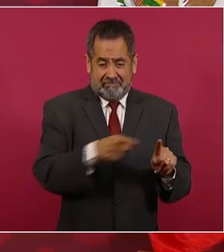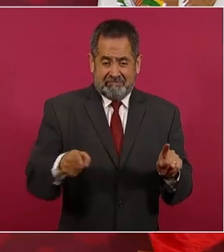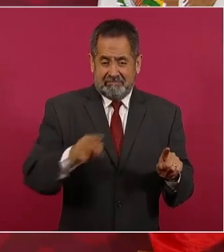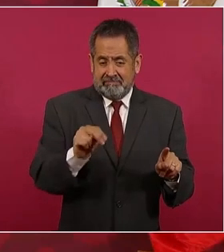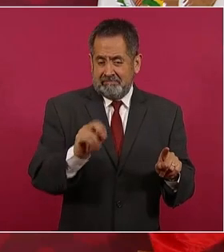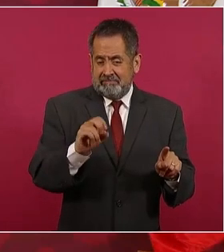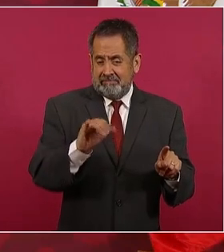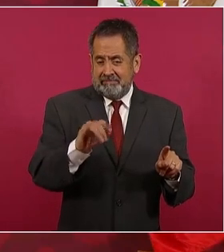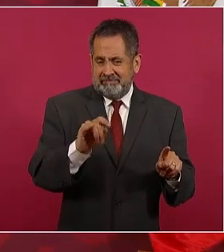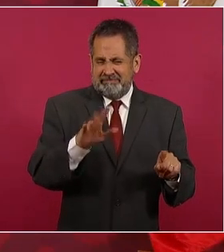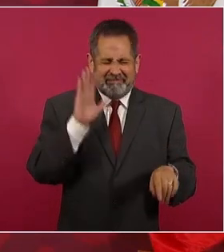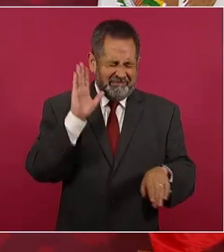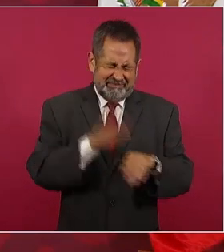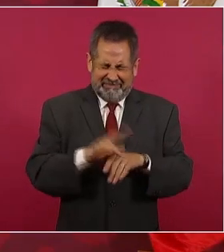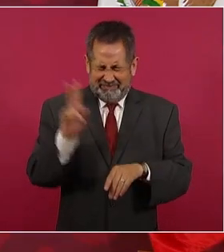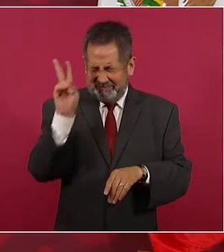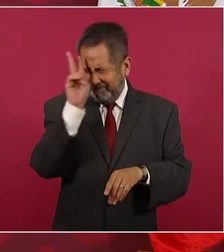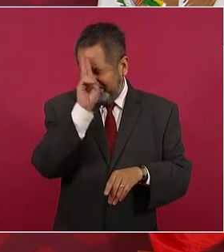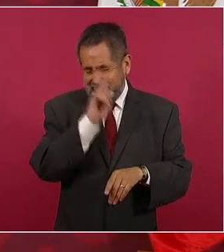Esto para los jóvenes.